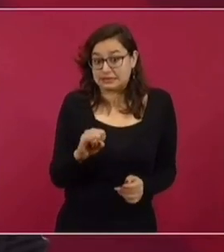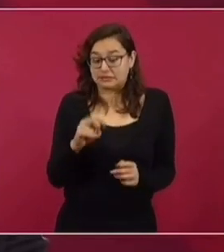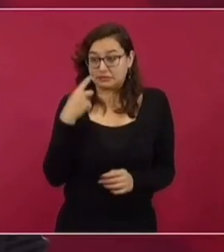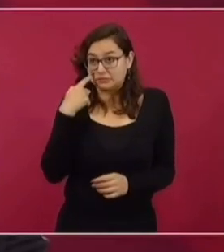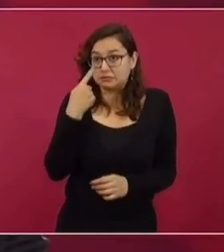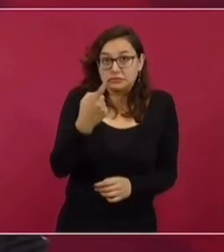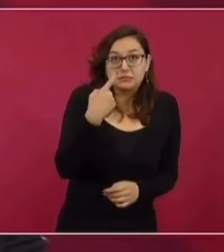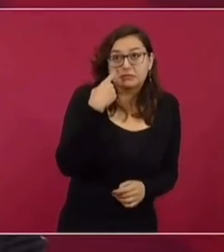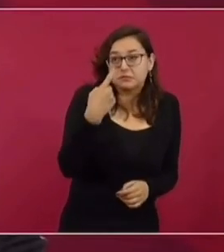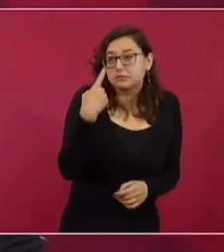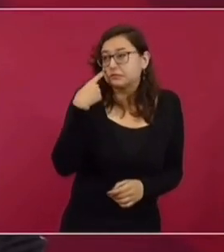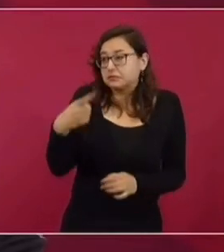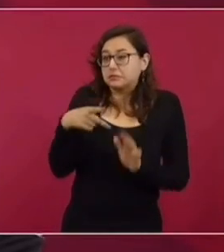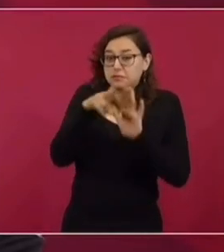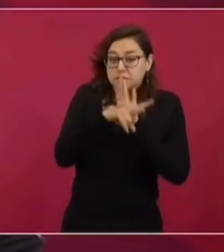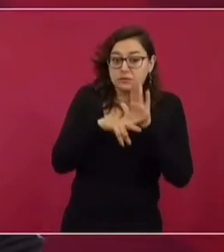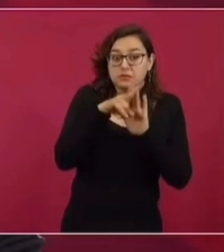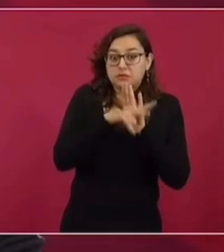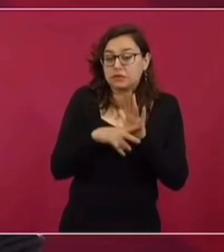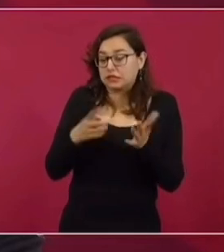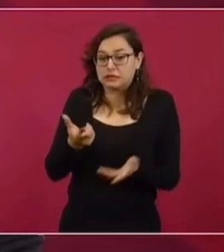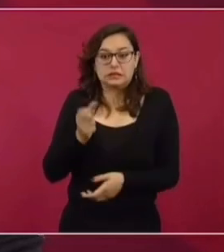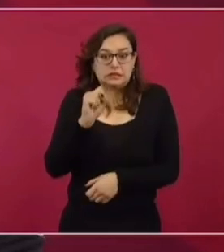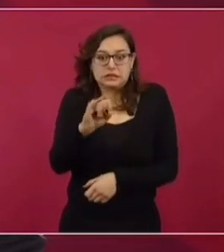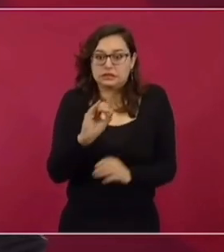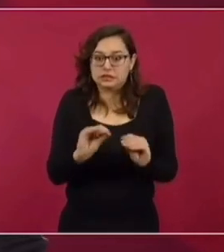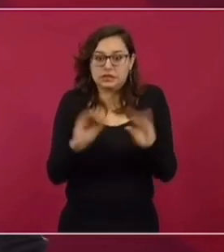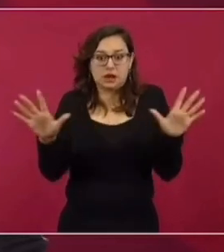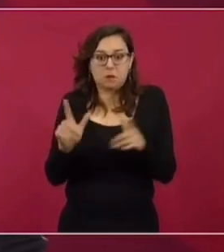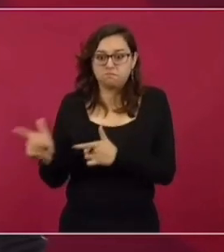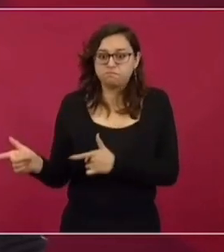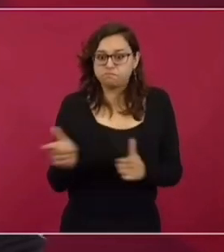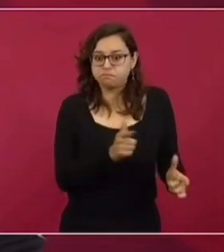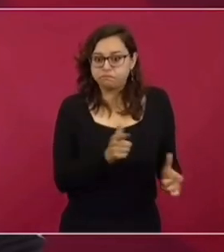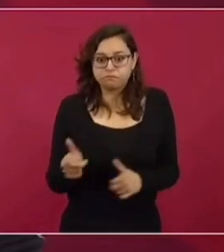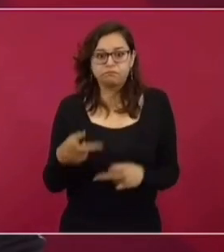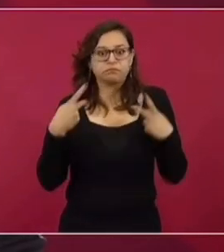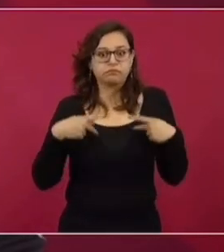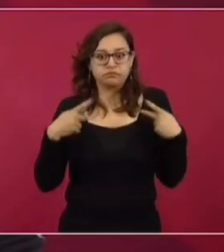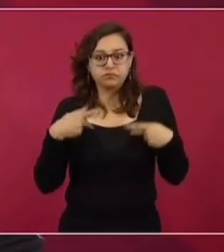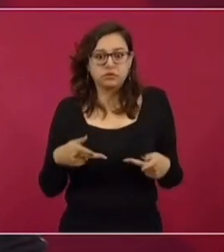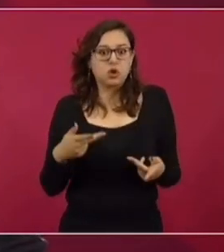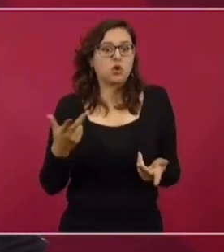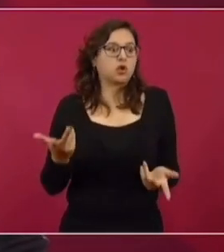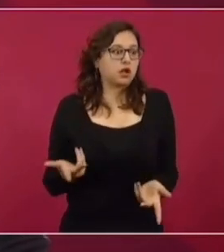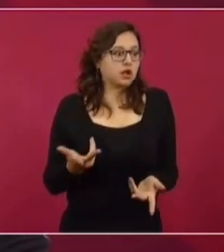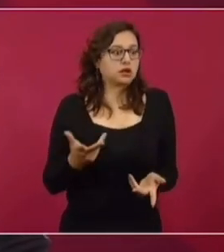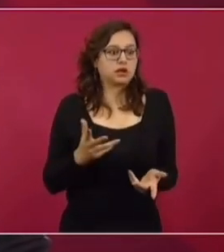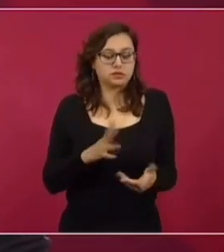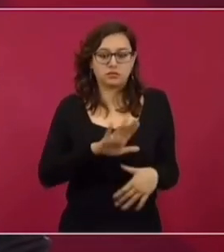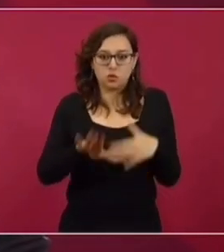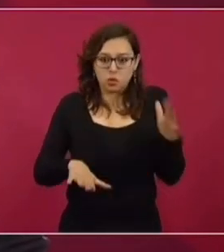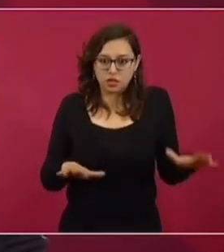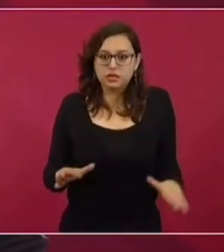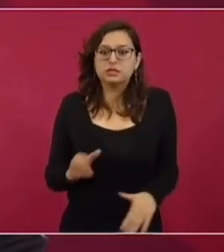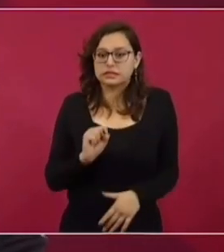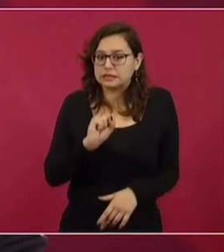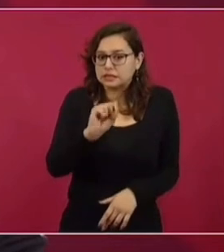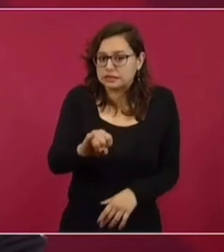lesiones, hubo gente que fue afectada, hay huellas semáticas, hay